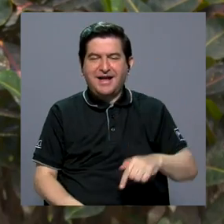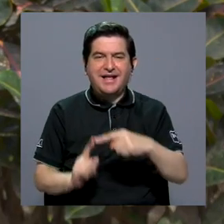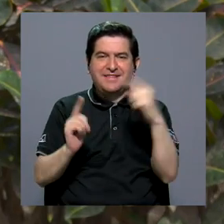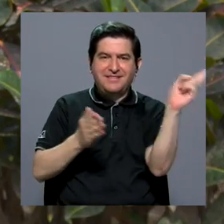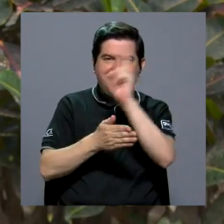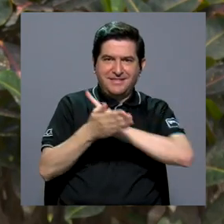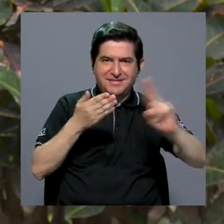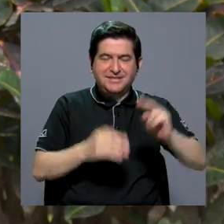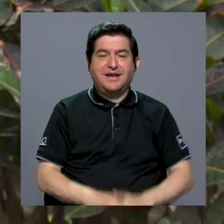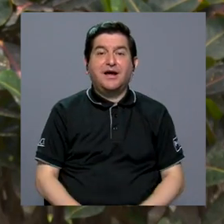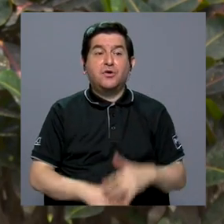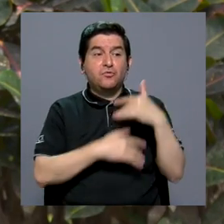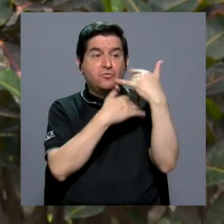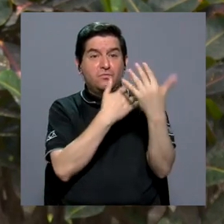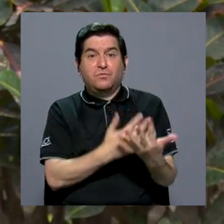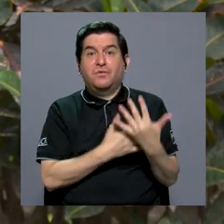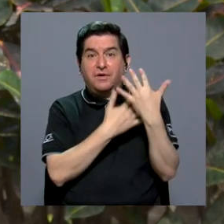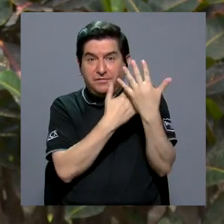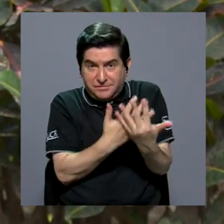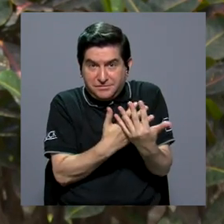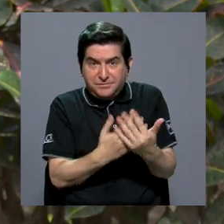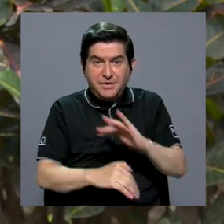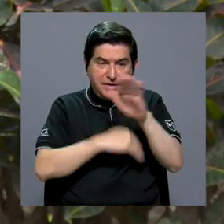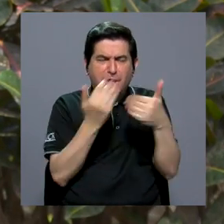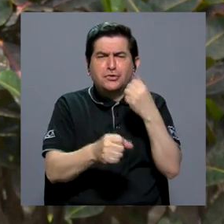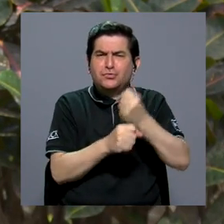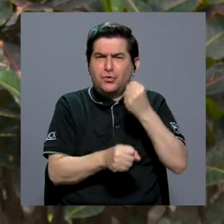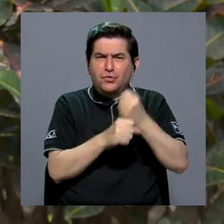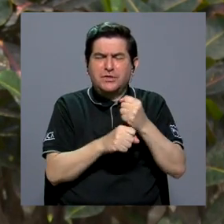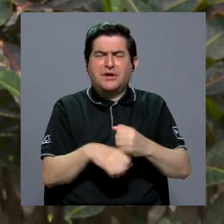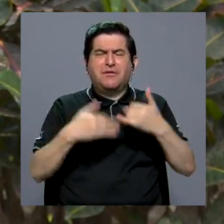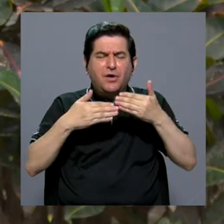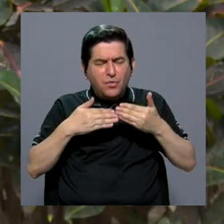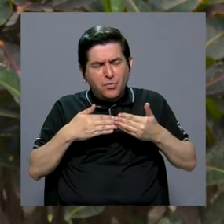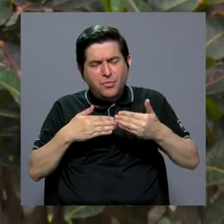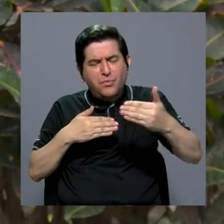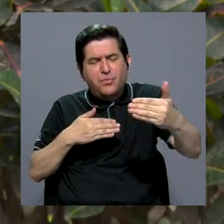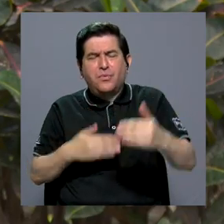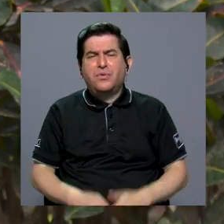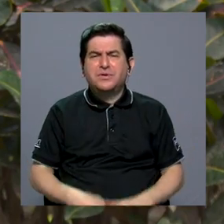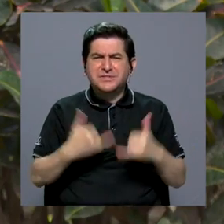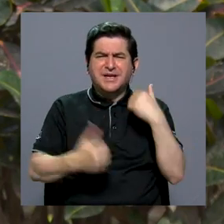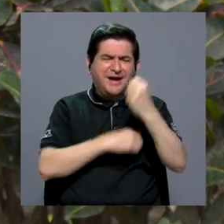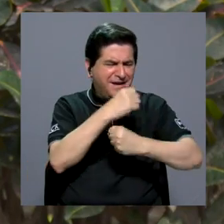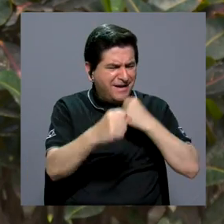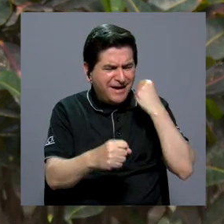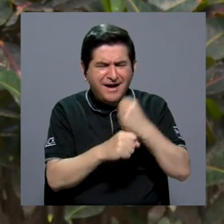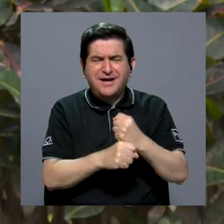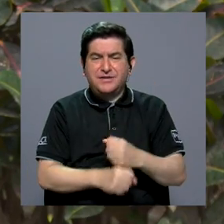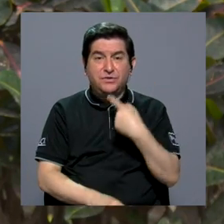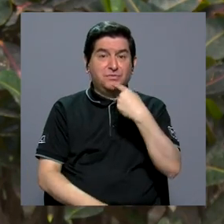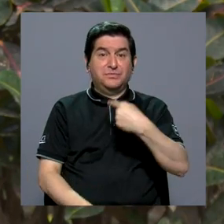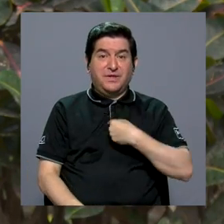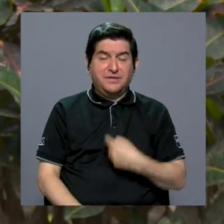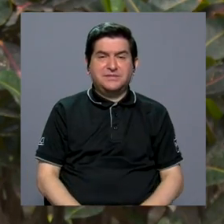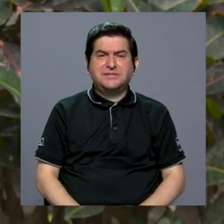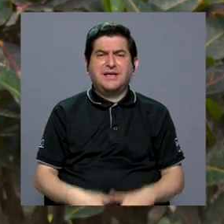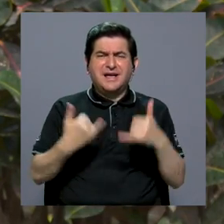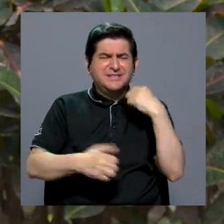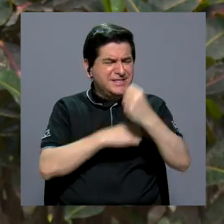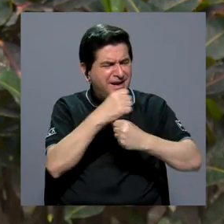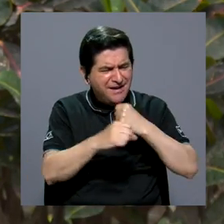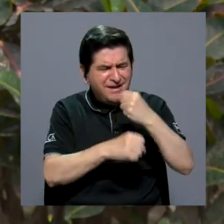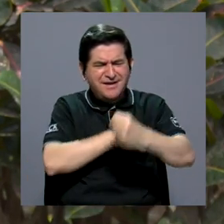la U. Esperamos de todo corazón que todo este esfuerzo que han venido realizando ustedes durante años, ¿verdad? Me contaba usted que llevan